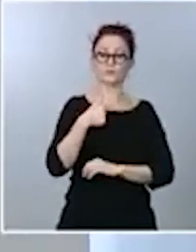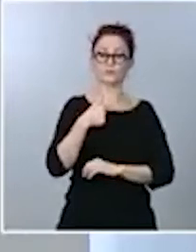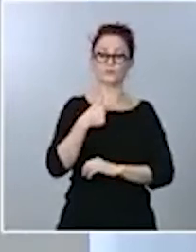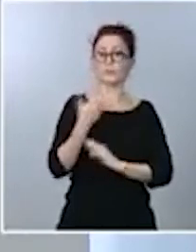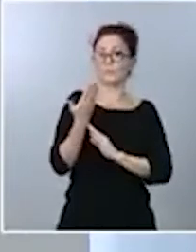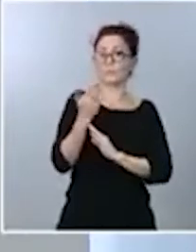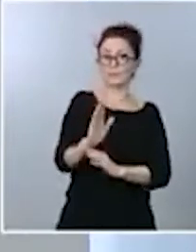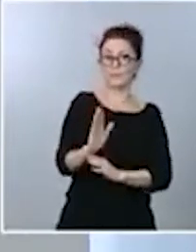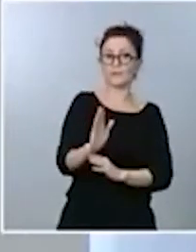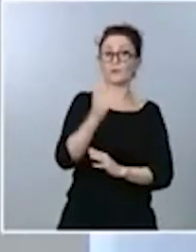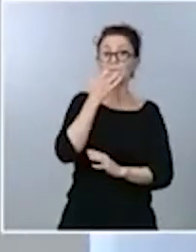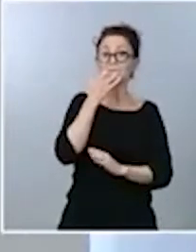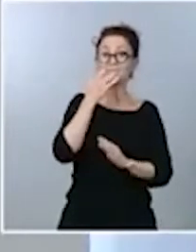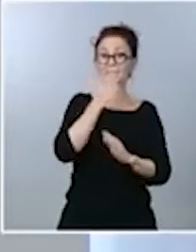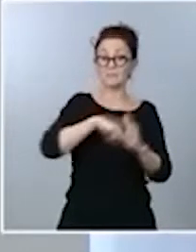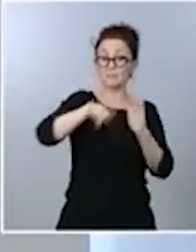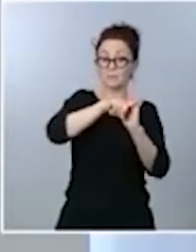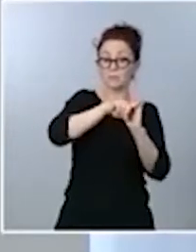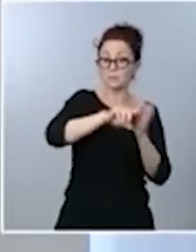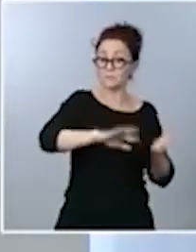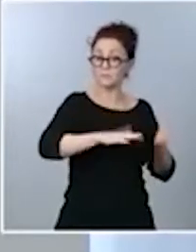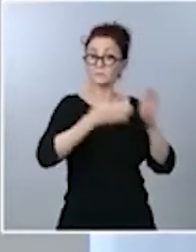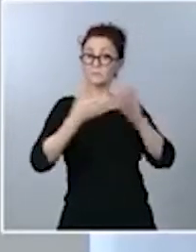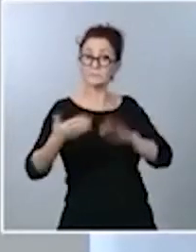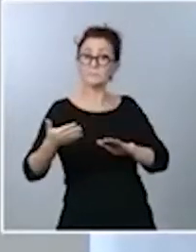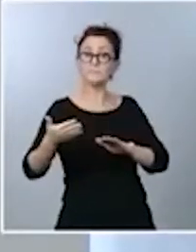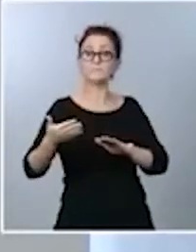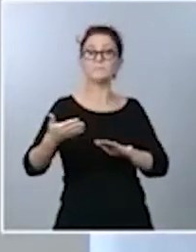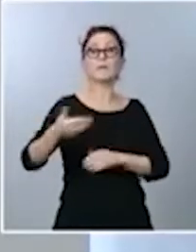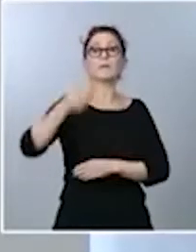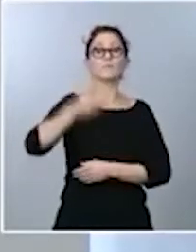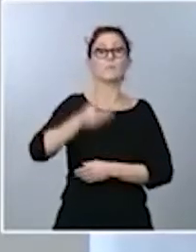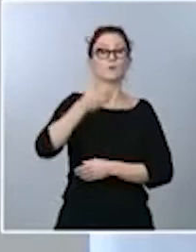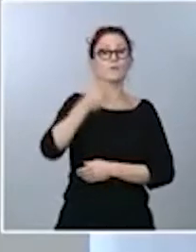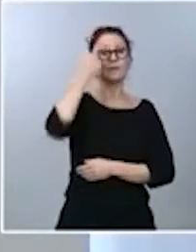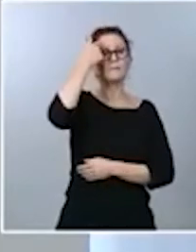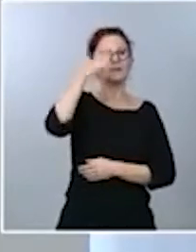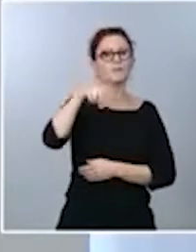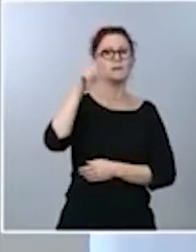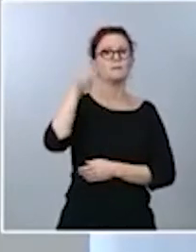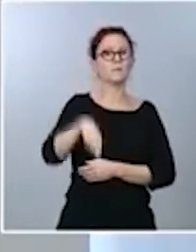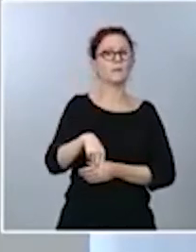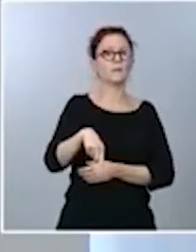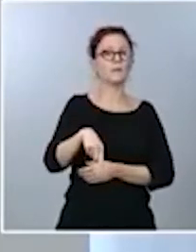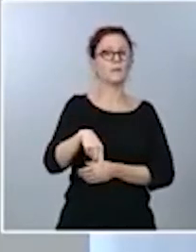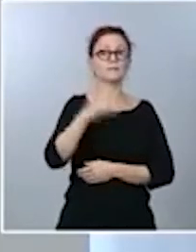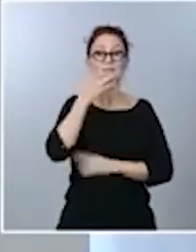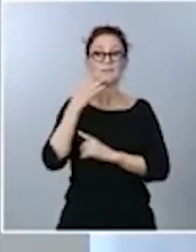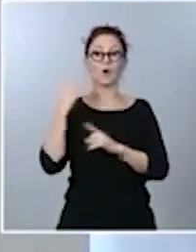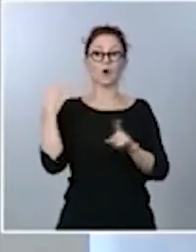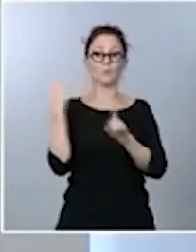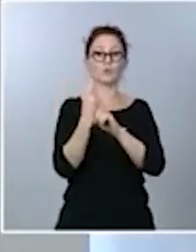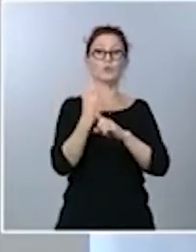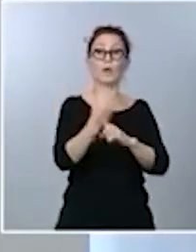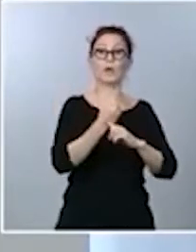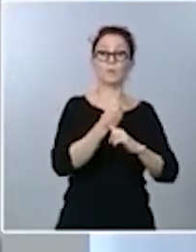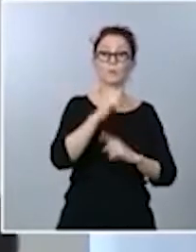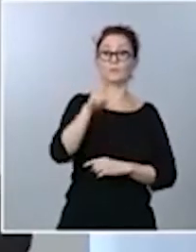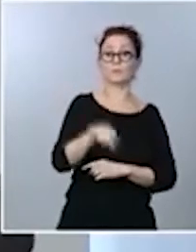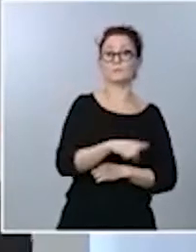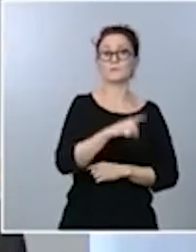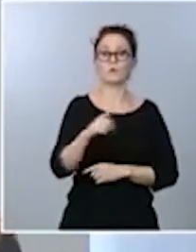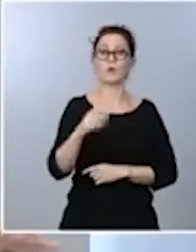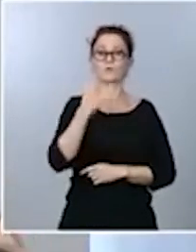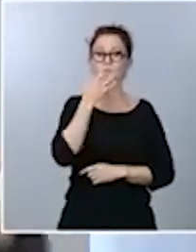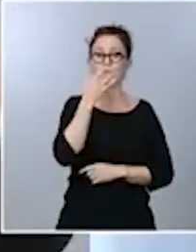se tomara, sería muy importante saber la posición política, si la apoyarían o no, en el caso de que tuviéramos que adoptarla